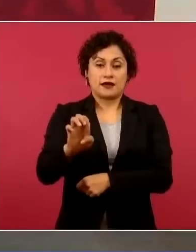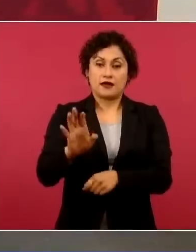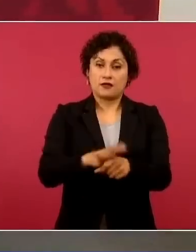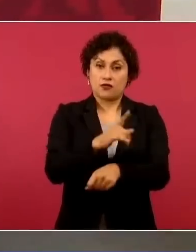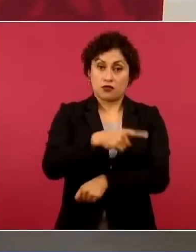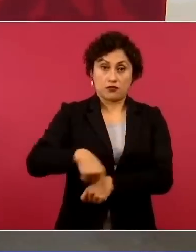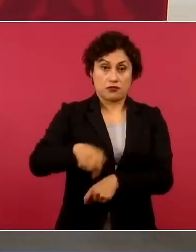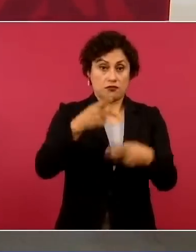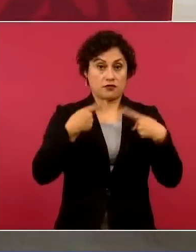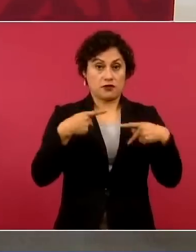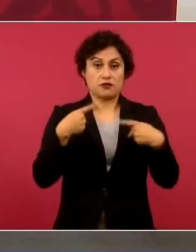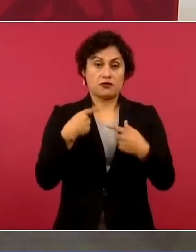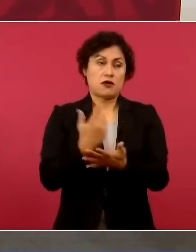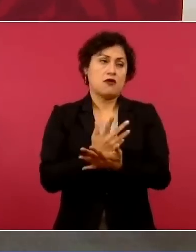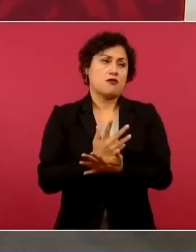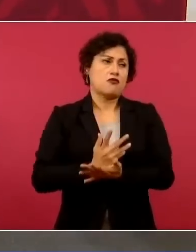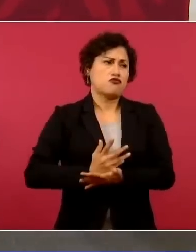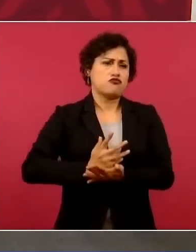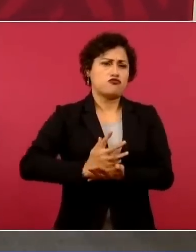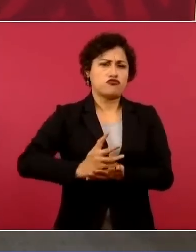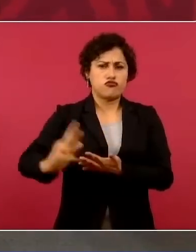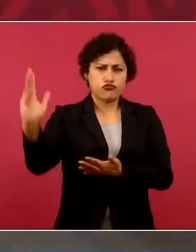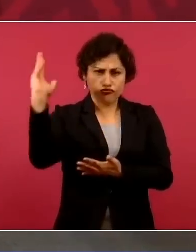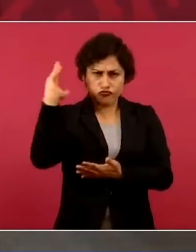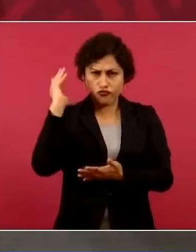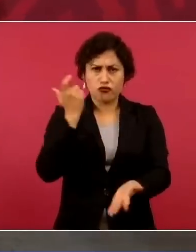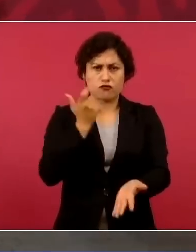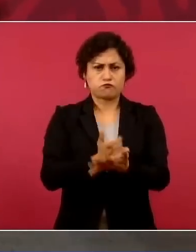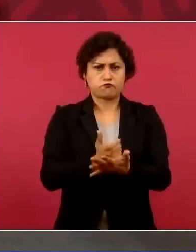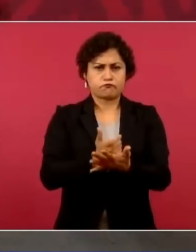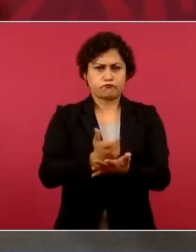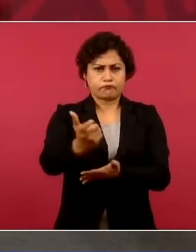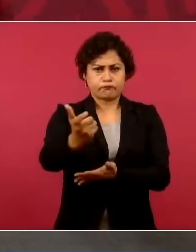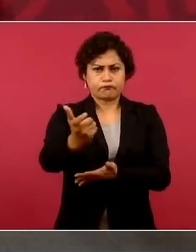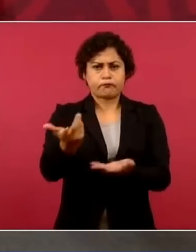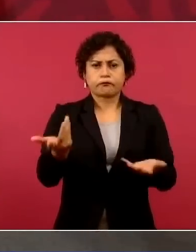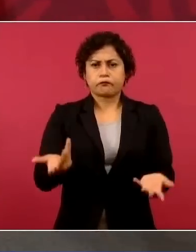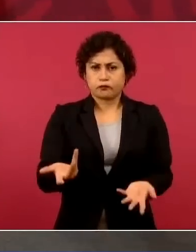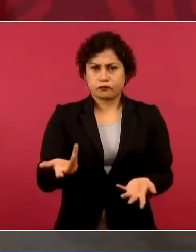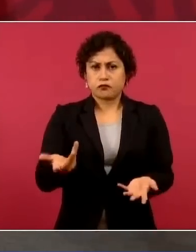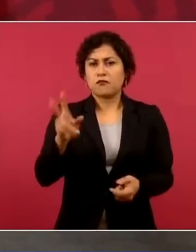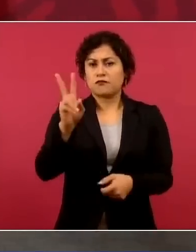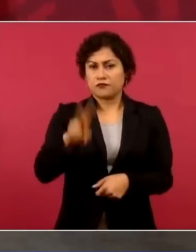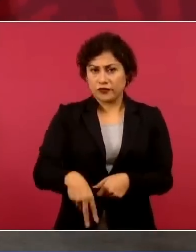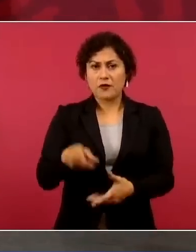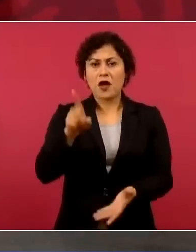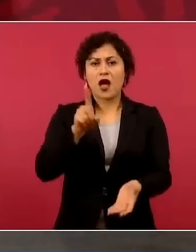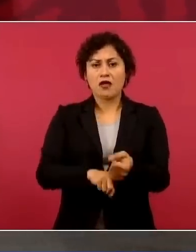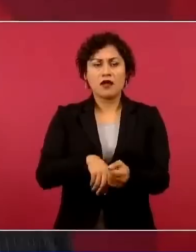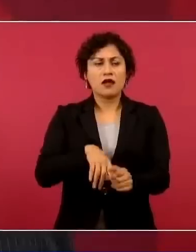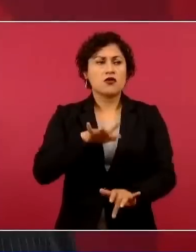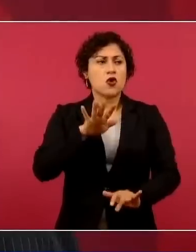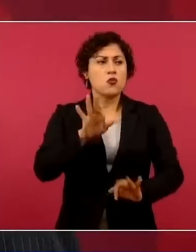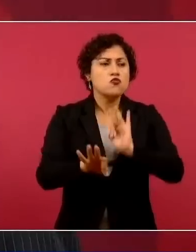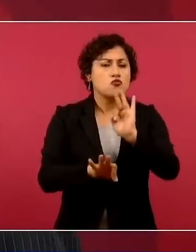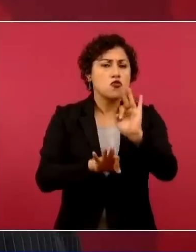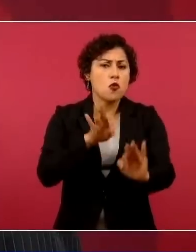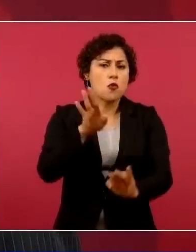que viven colmados de atenciones, de privilegios.